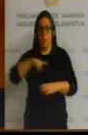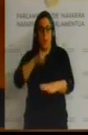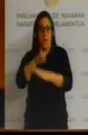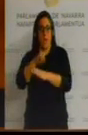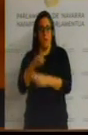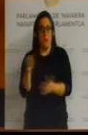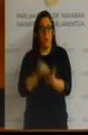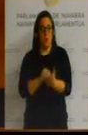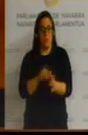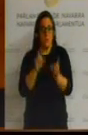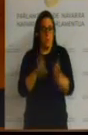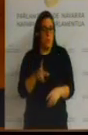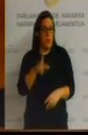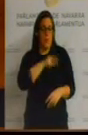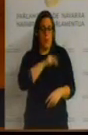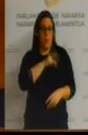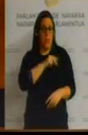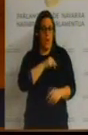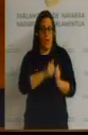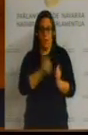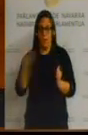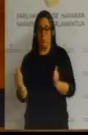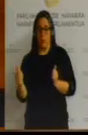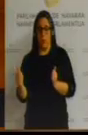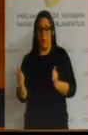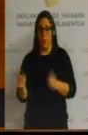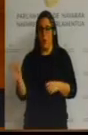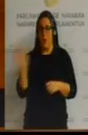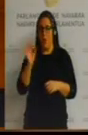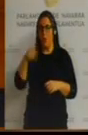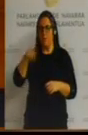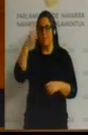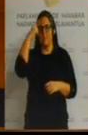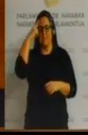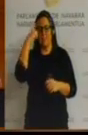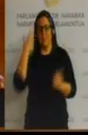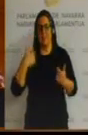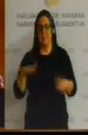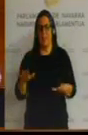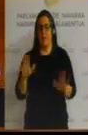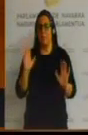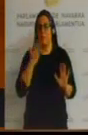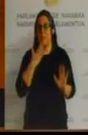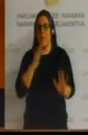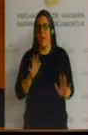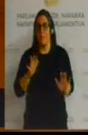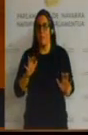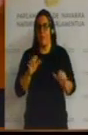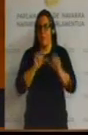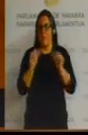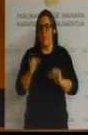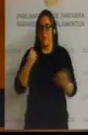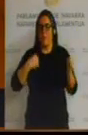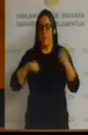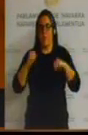como al resto de los concejales de la oposición ¿o lo sabían? y han aprendido de la manera de actuar